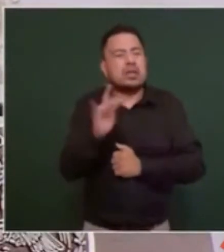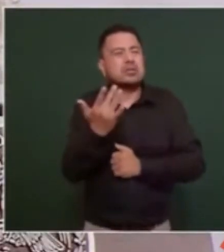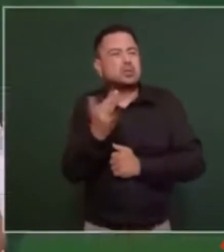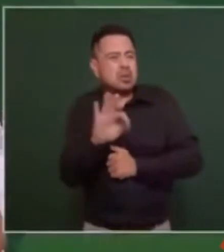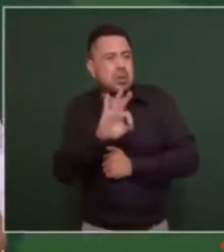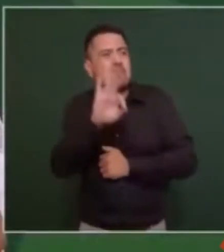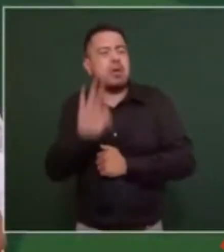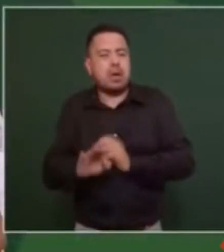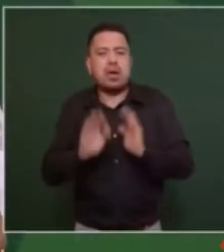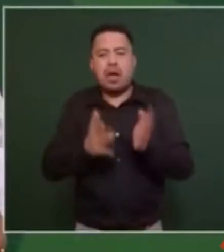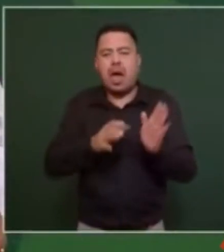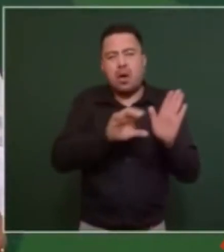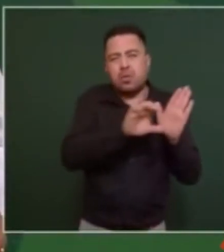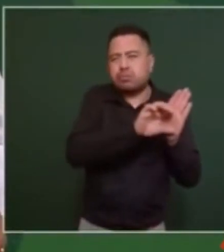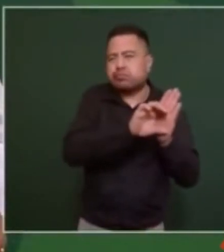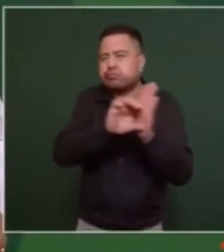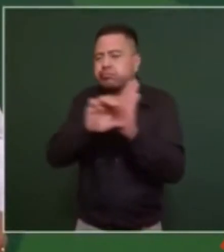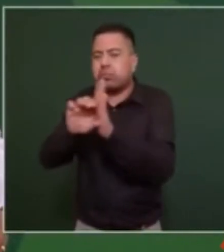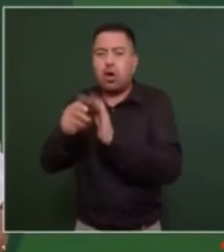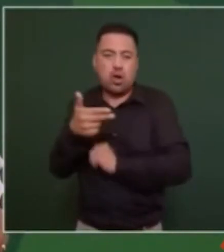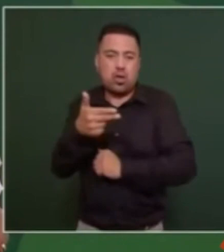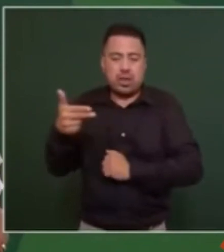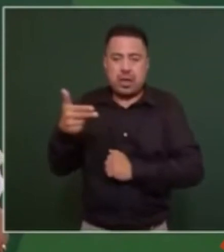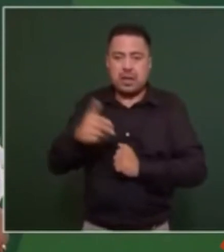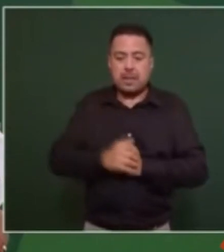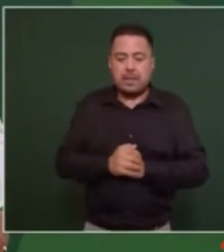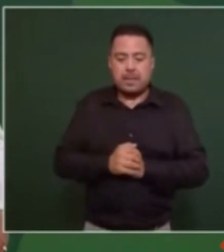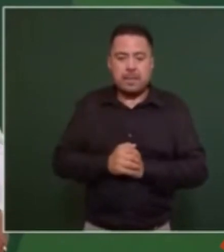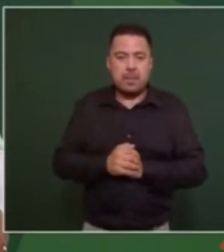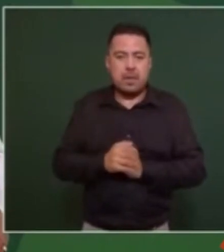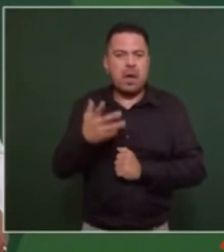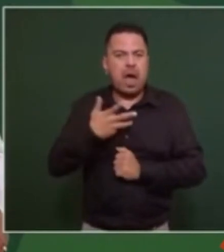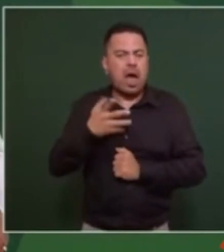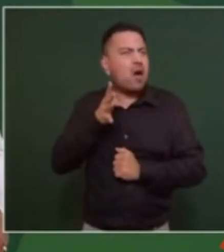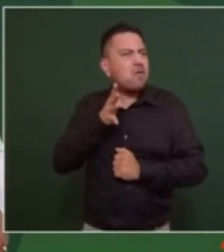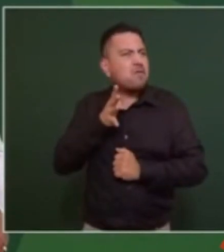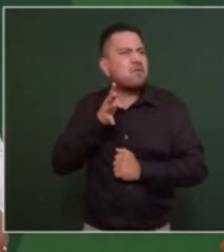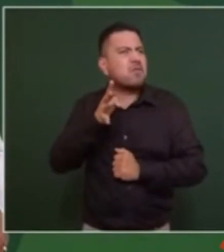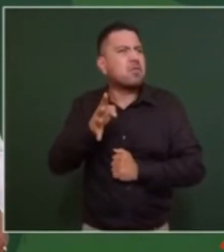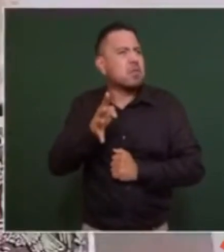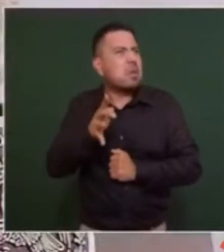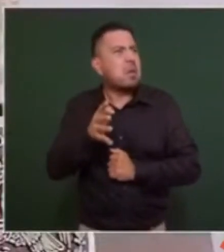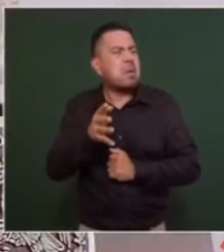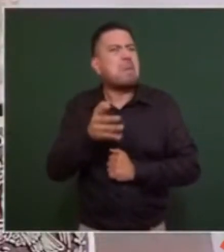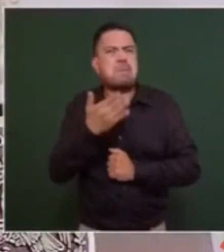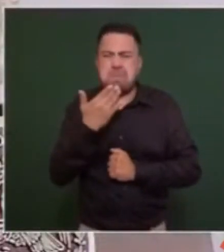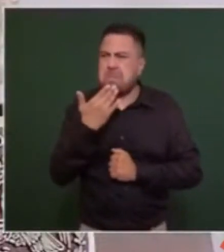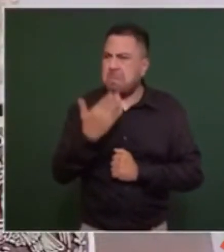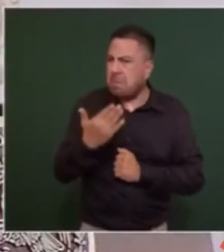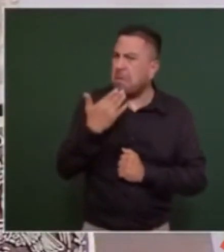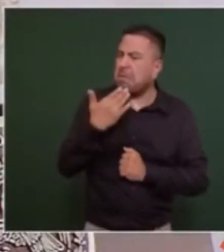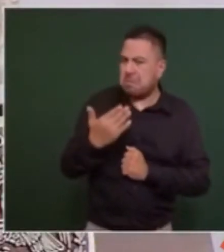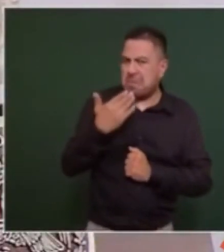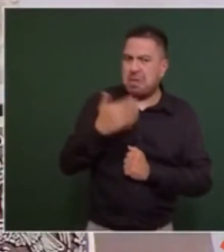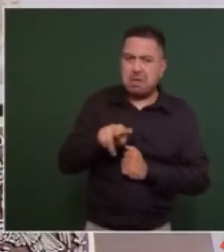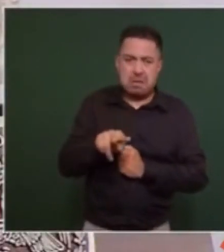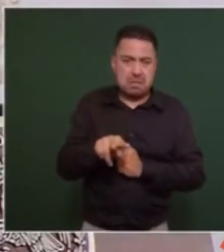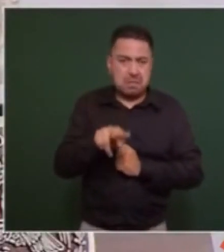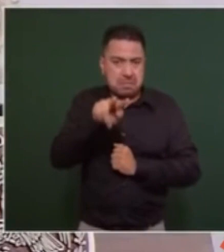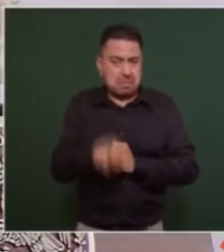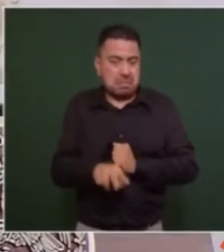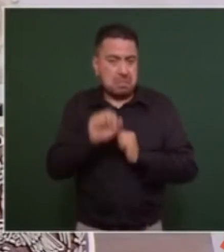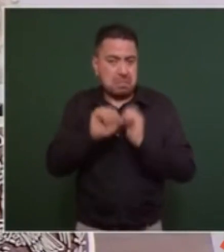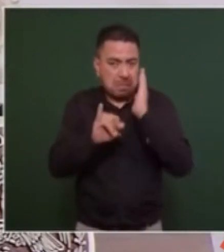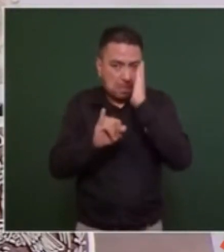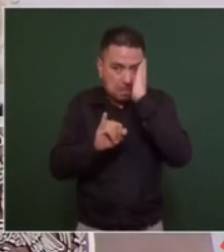Veo un futuro extraordinario. La verdad es que este